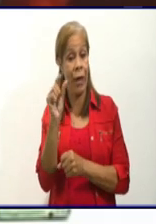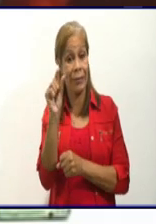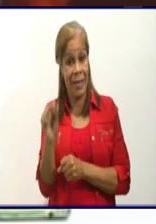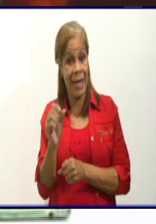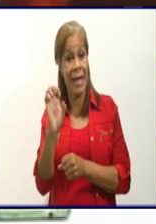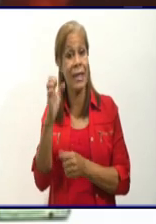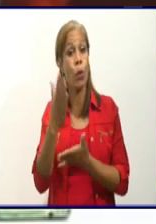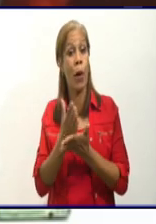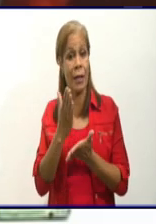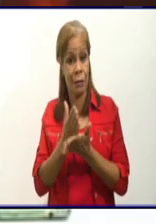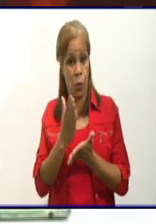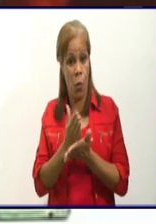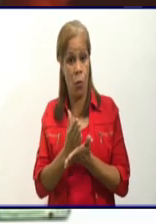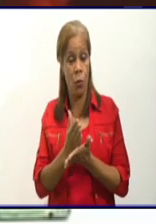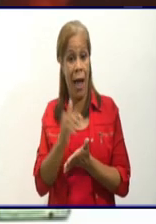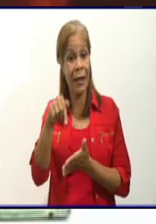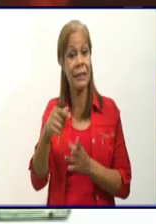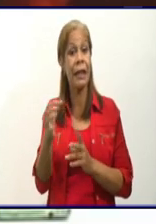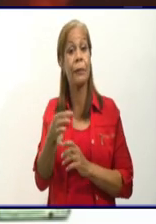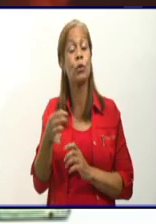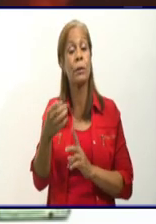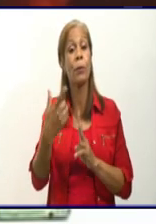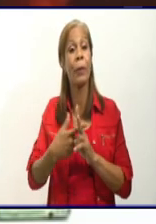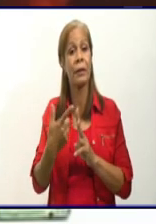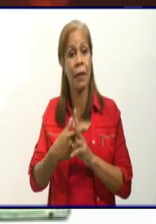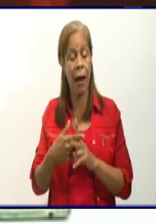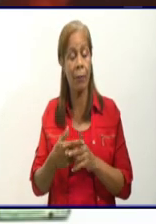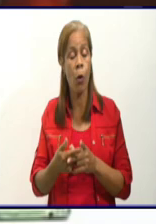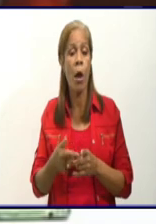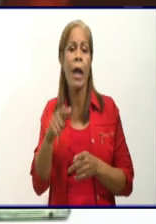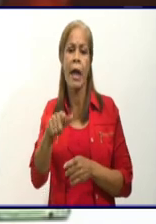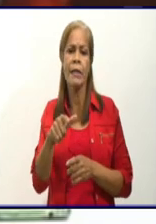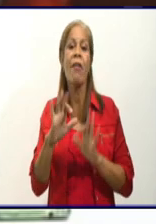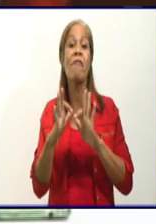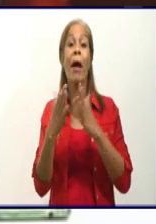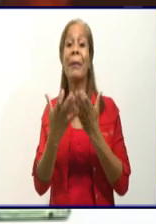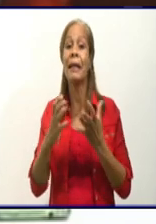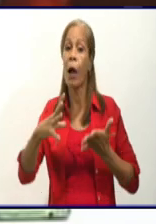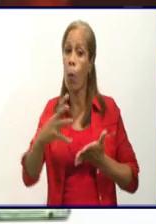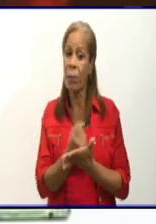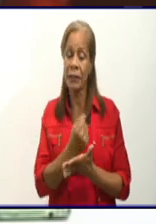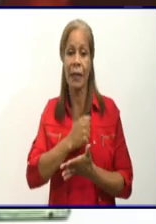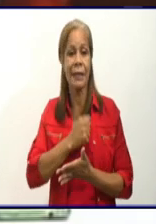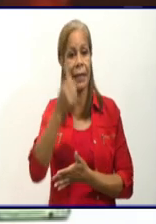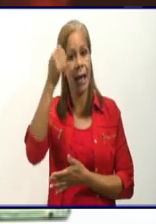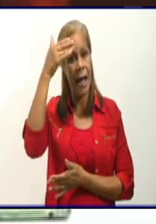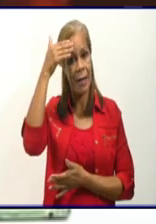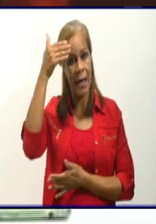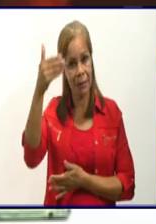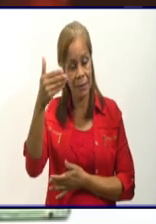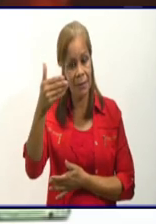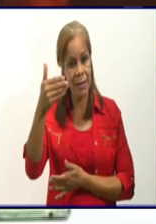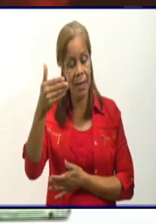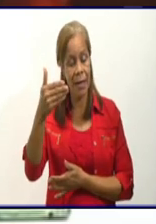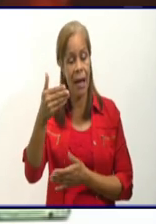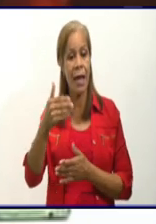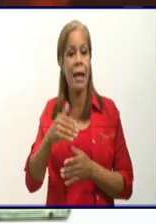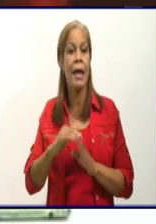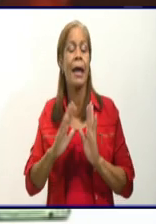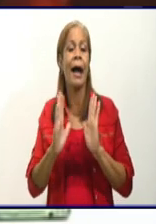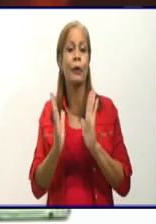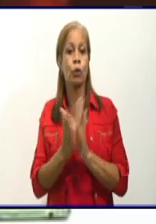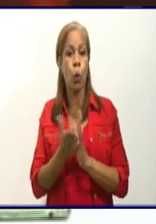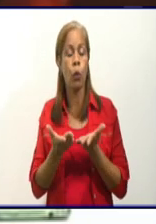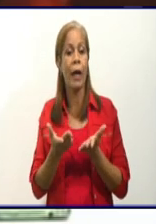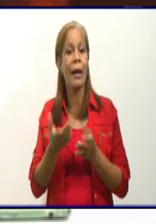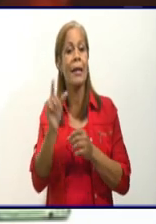Graciela Bustillos, a quien vayamos. Ella y su familia desean agradecer a todo el personal que trabaja en el Centro de Aislamiento, Silberto